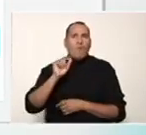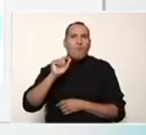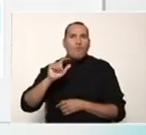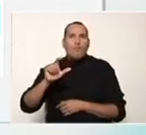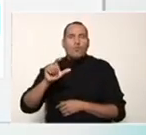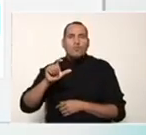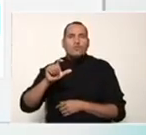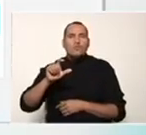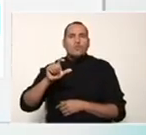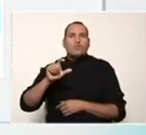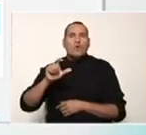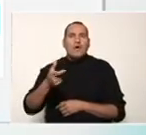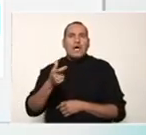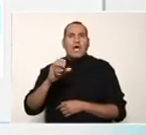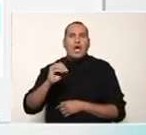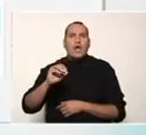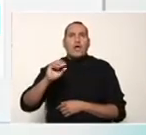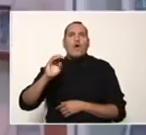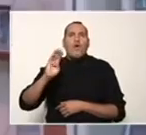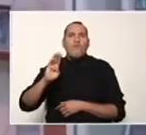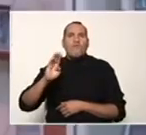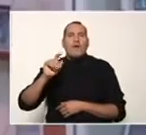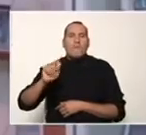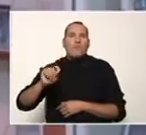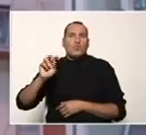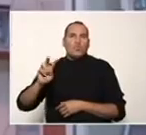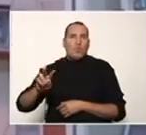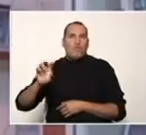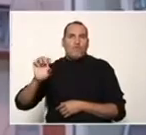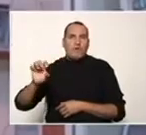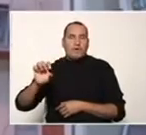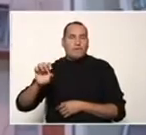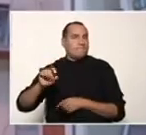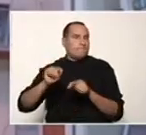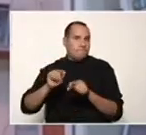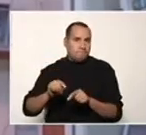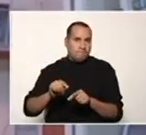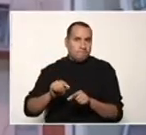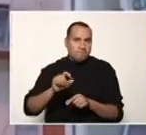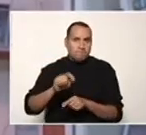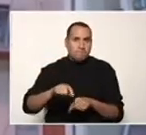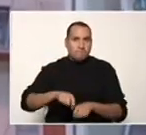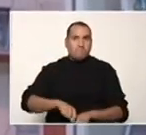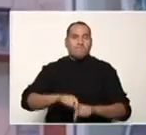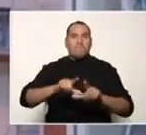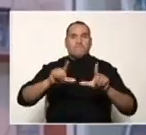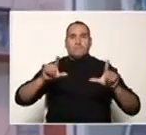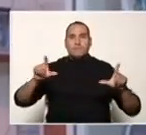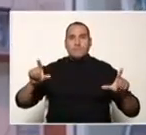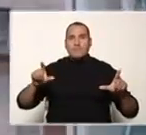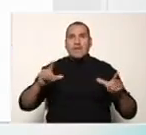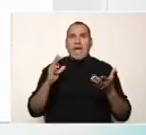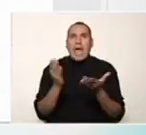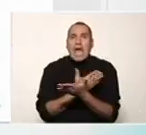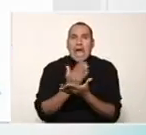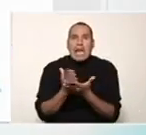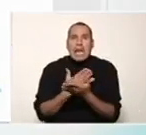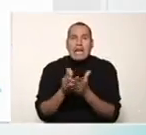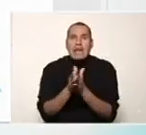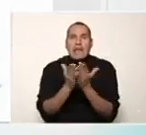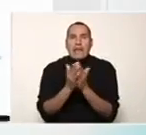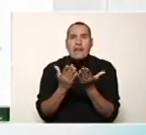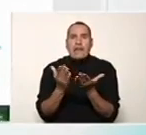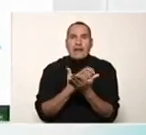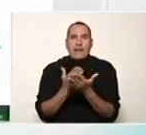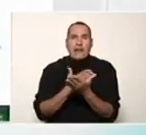.me.gov.ve asimismo en esta página podrás encontrar la biblioteca digital en